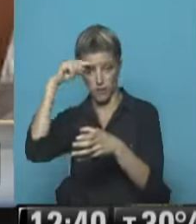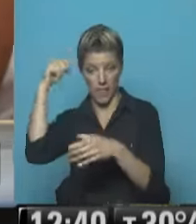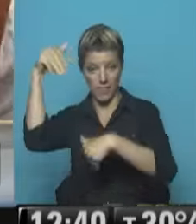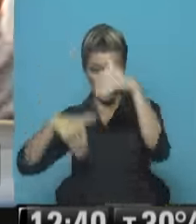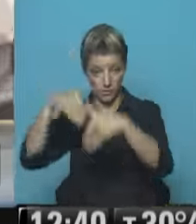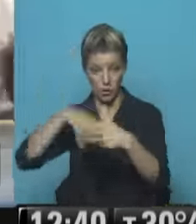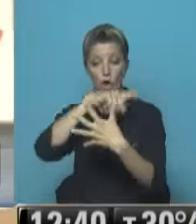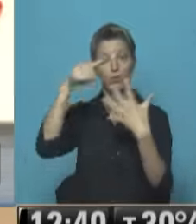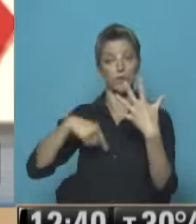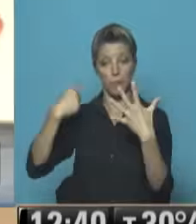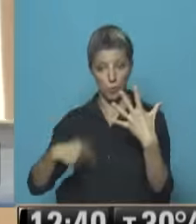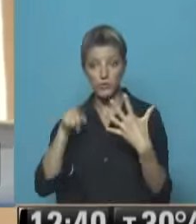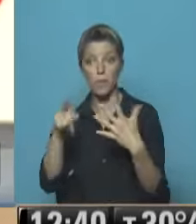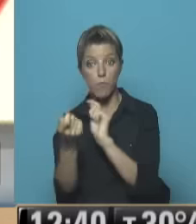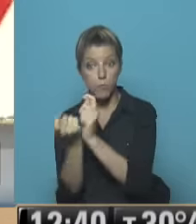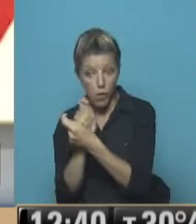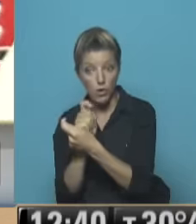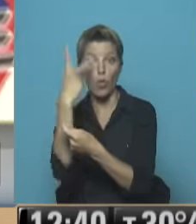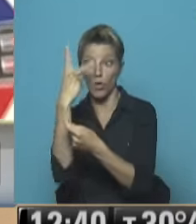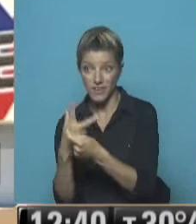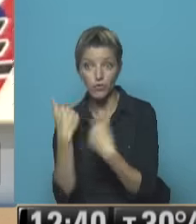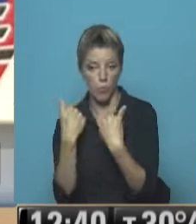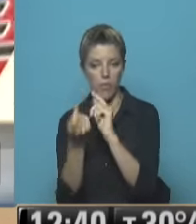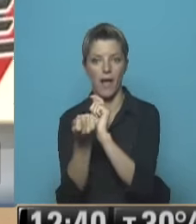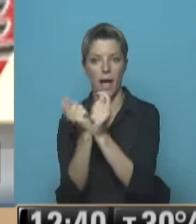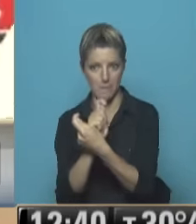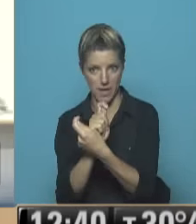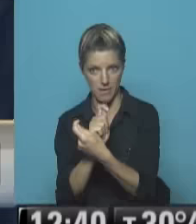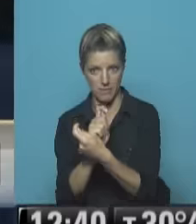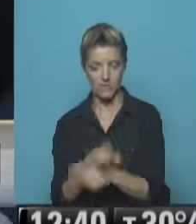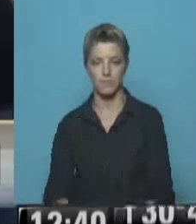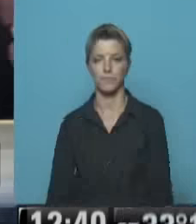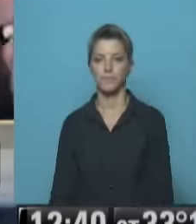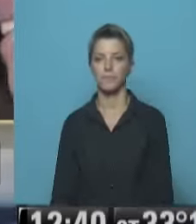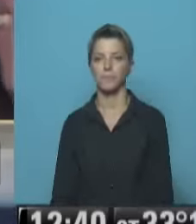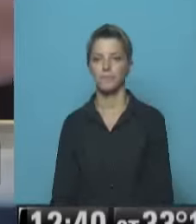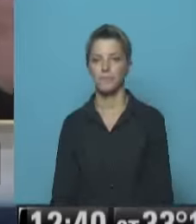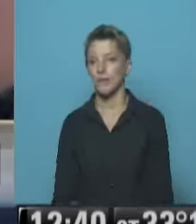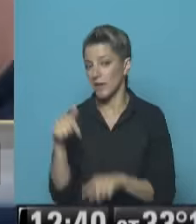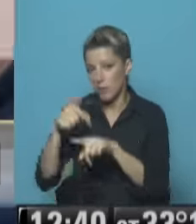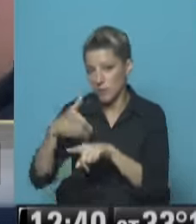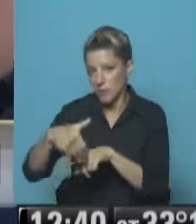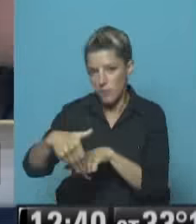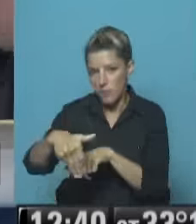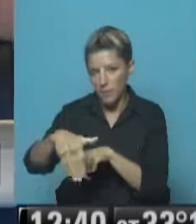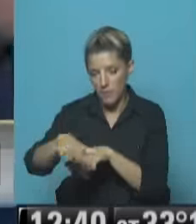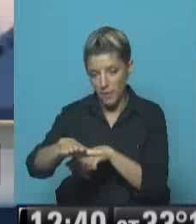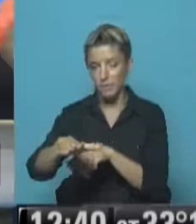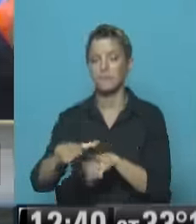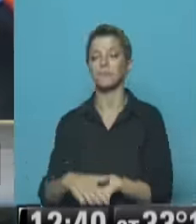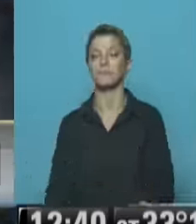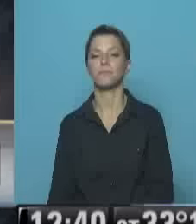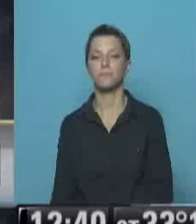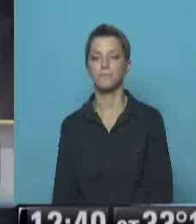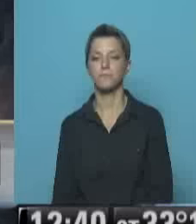las facultades para las cuales se necesitan los dos tercios de los votos Que ahora estarían o estarían muy cerca de tener la oposición